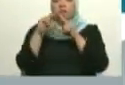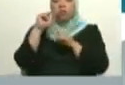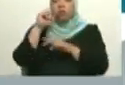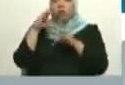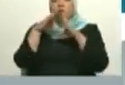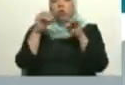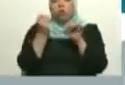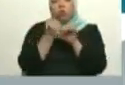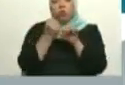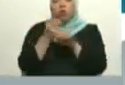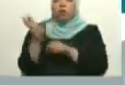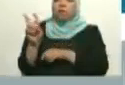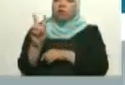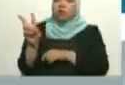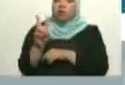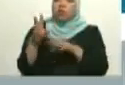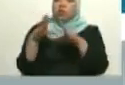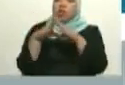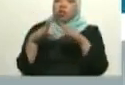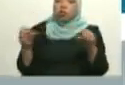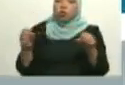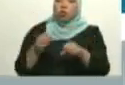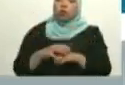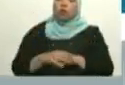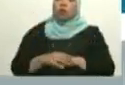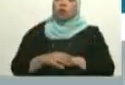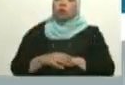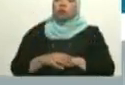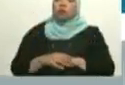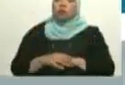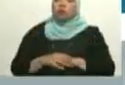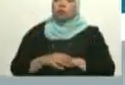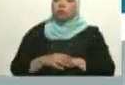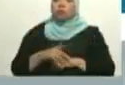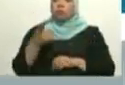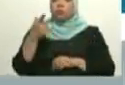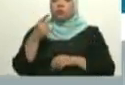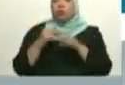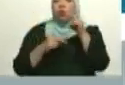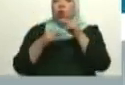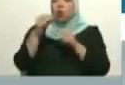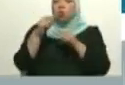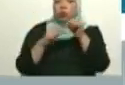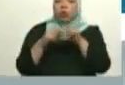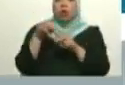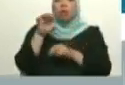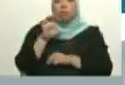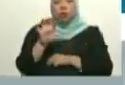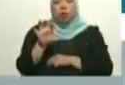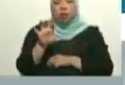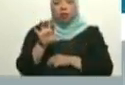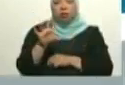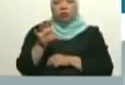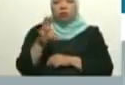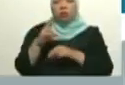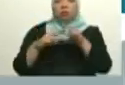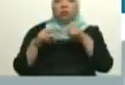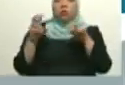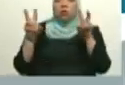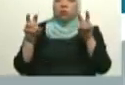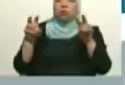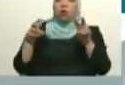de todos los venezolanos y venezolanas, para qué, para construir la patria, para construir la nueva